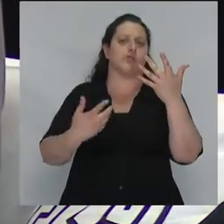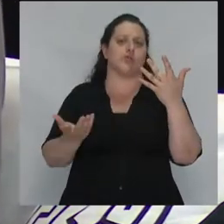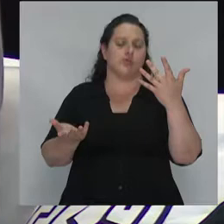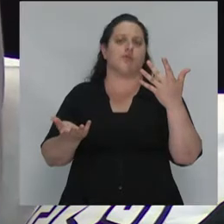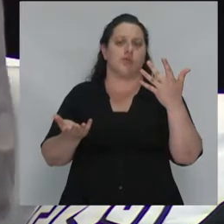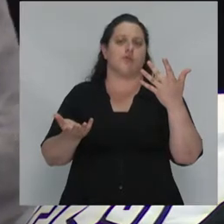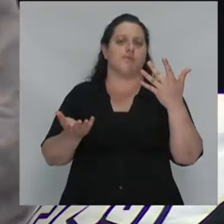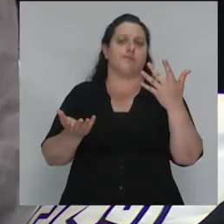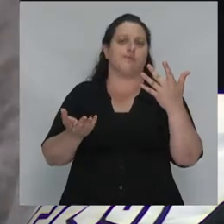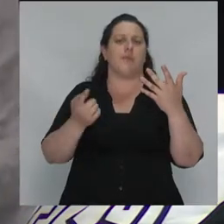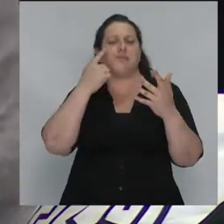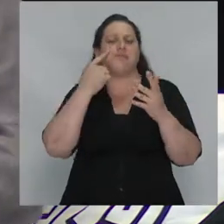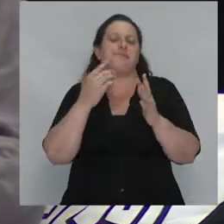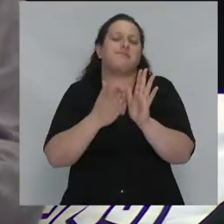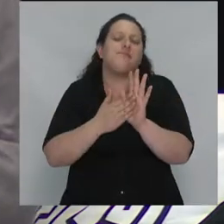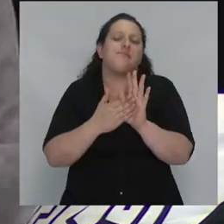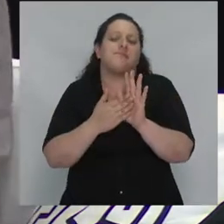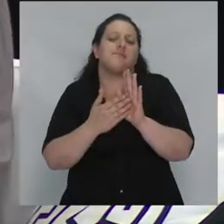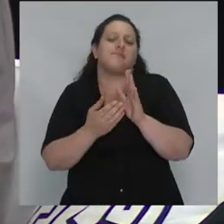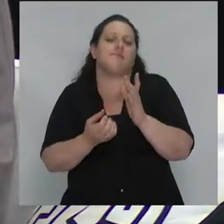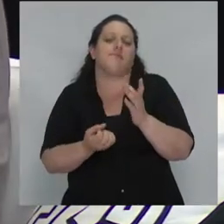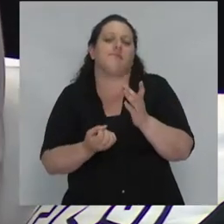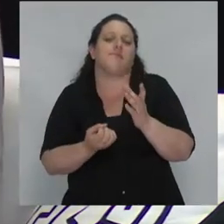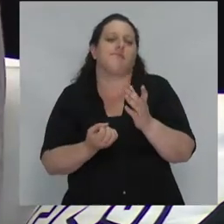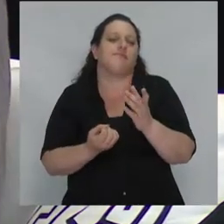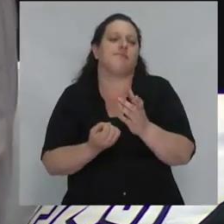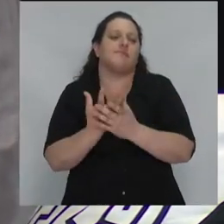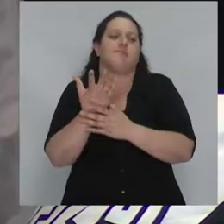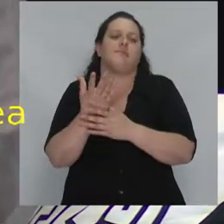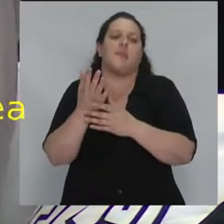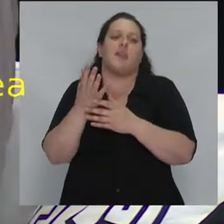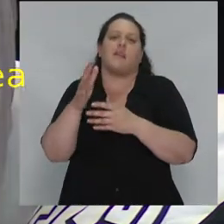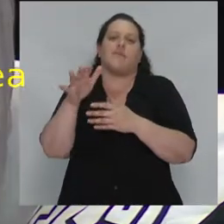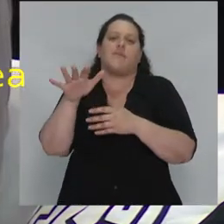tentativos de una regionalización